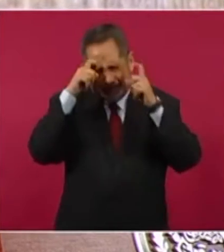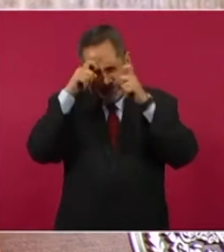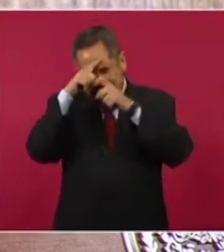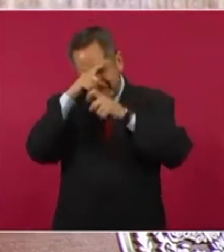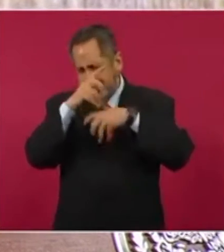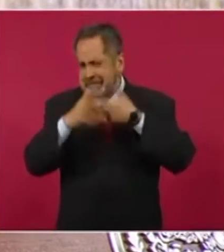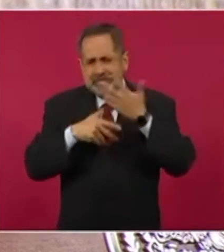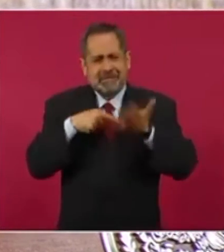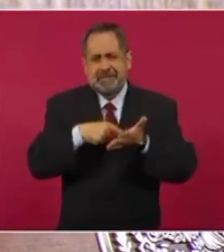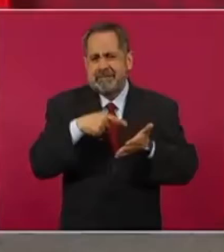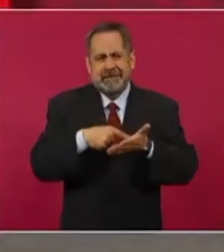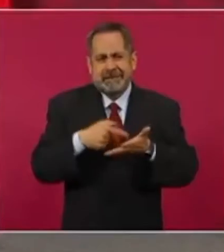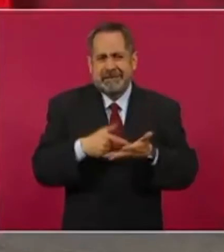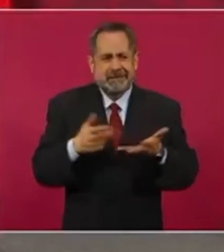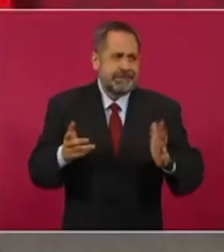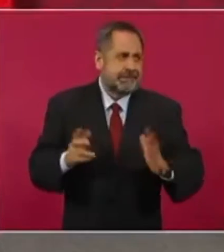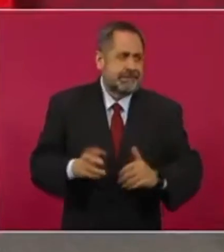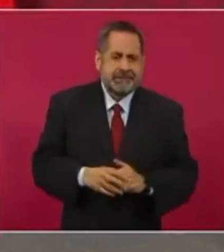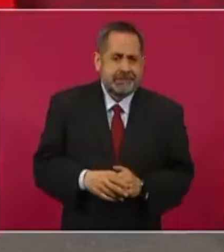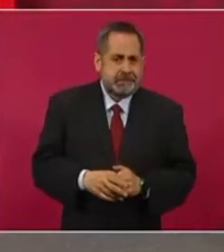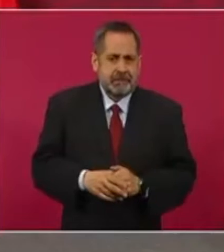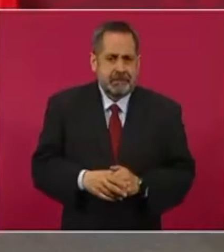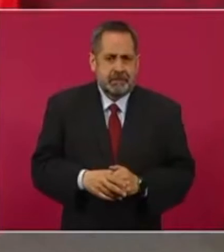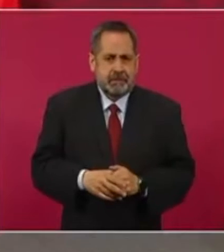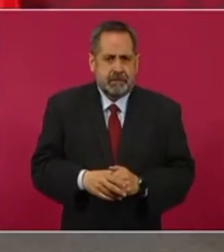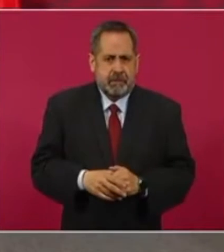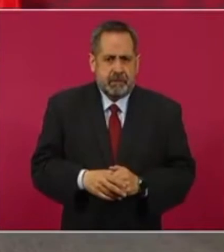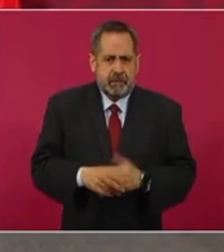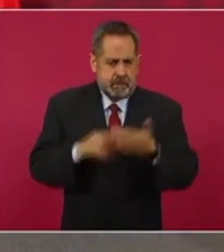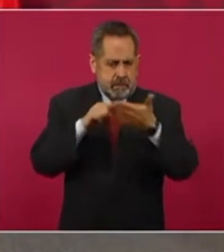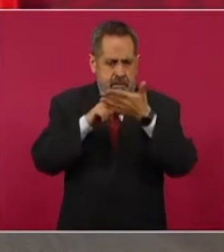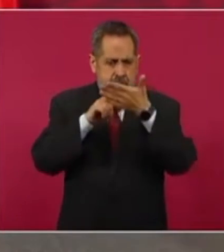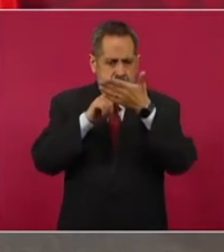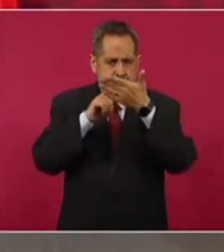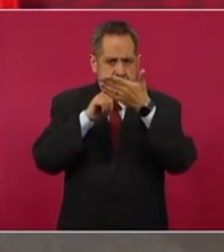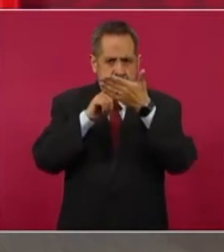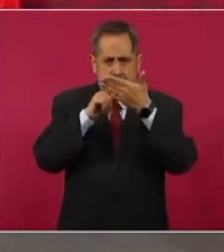primero no se conoce.